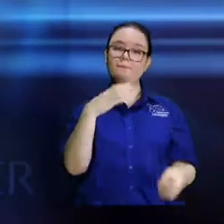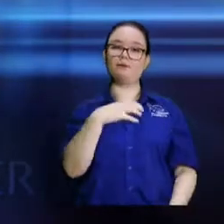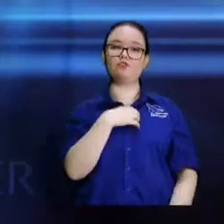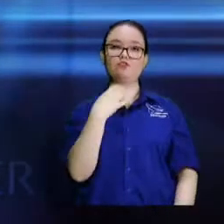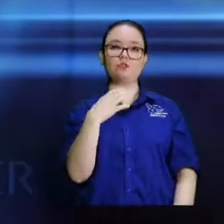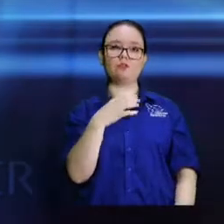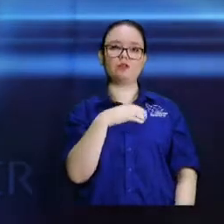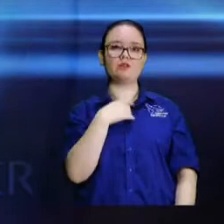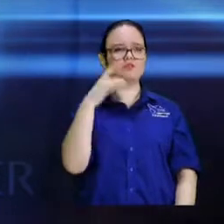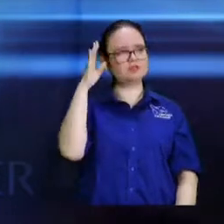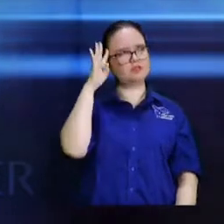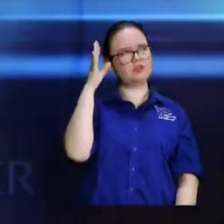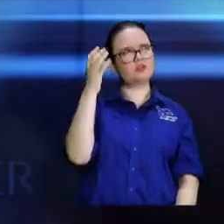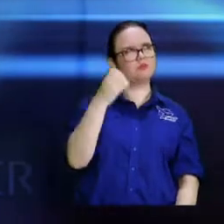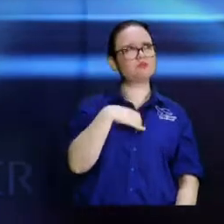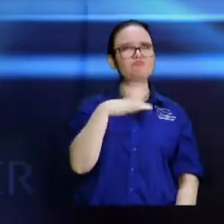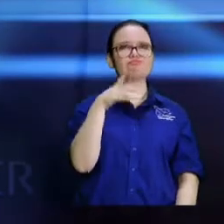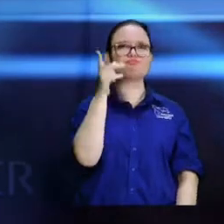comezón de oír.